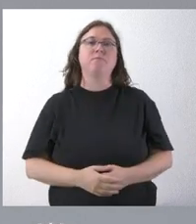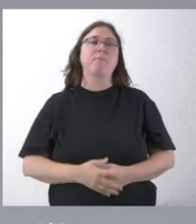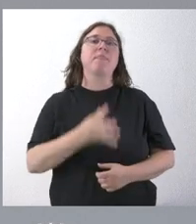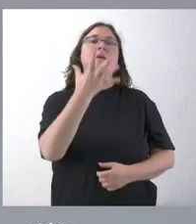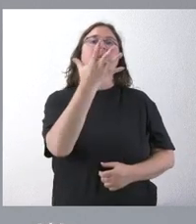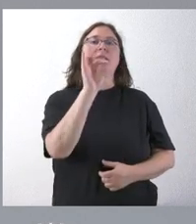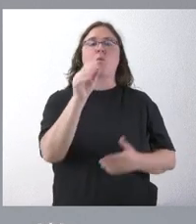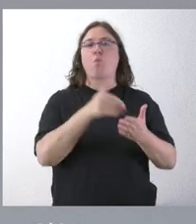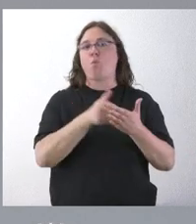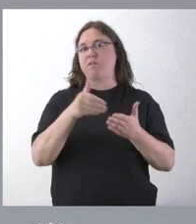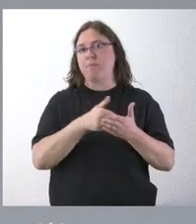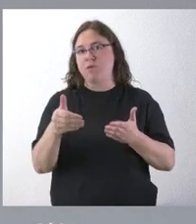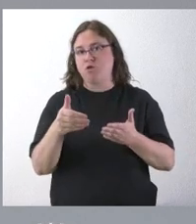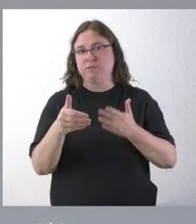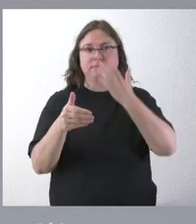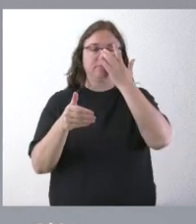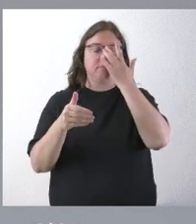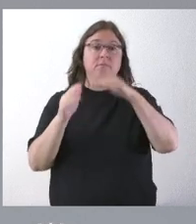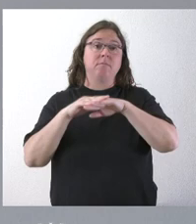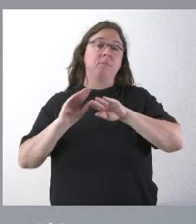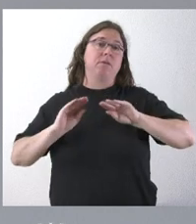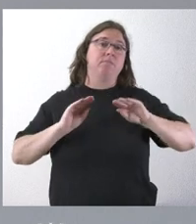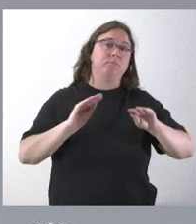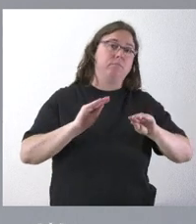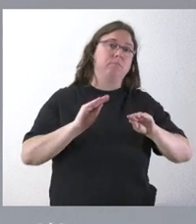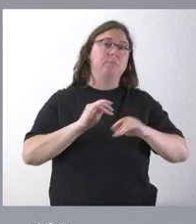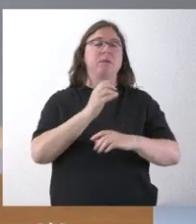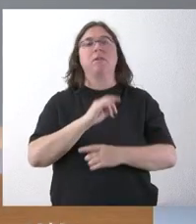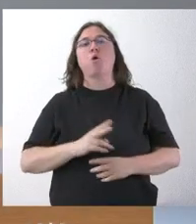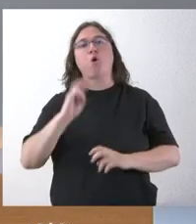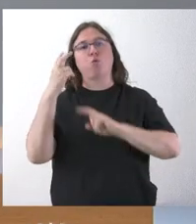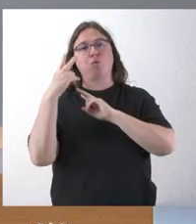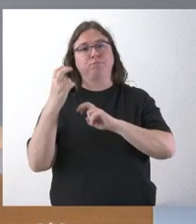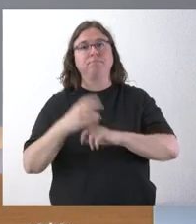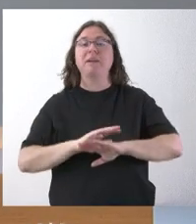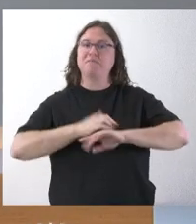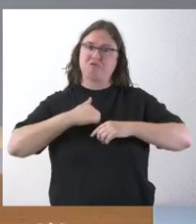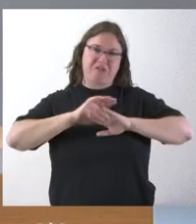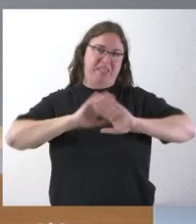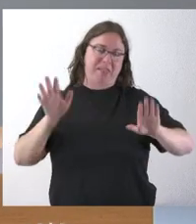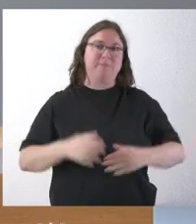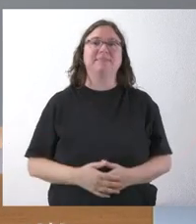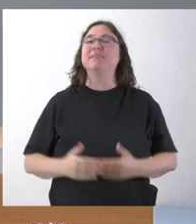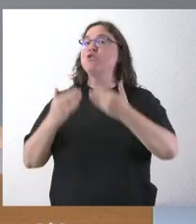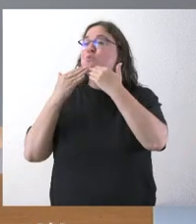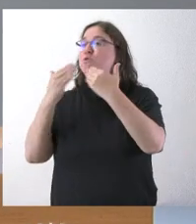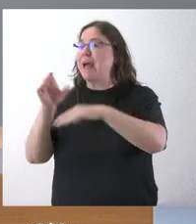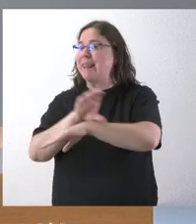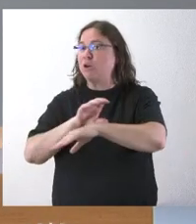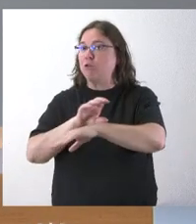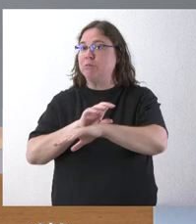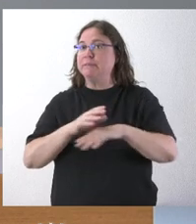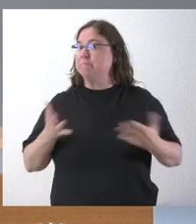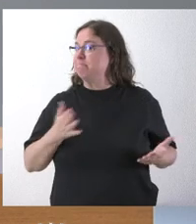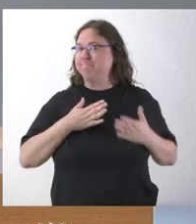millones es una primera candada referida a impuestos cedidos autonómicos. Por mi parte, nada más. Pues muchas gracias, consejero. Y sin más, estamos a